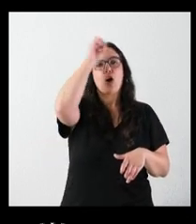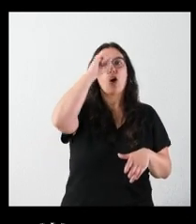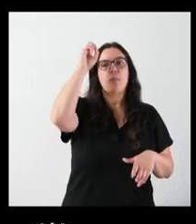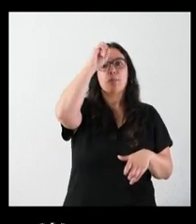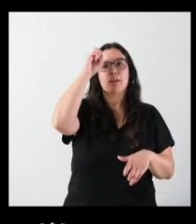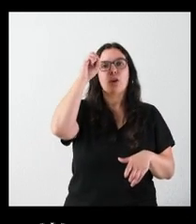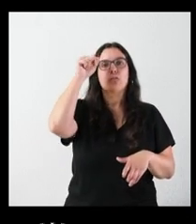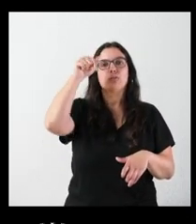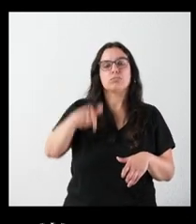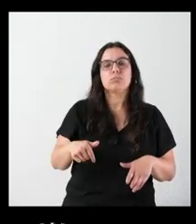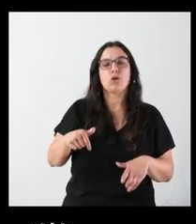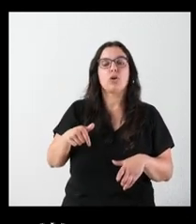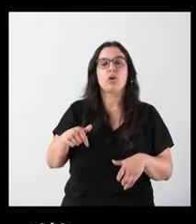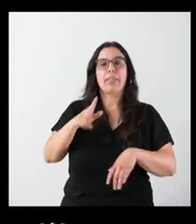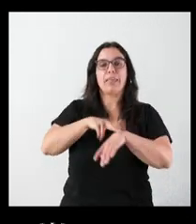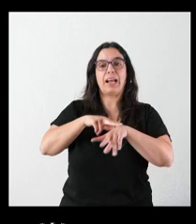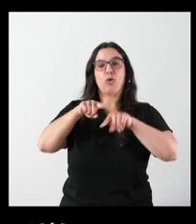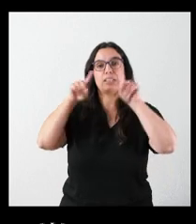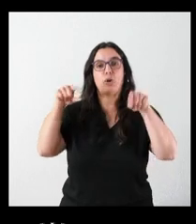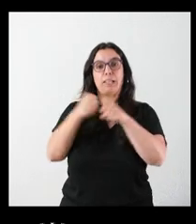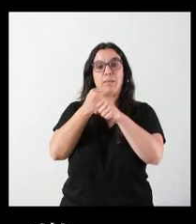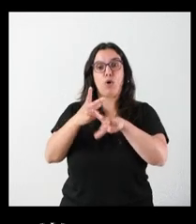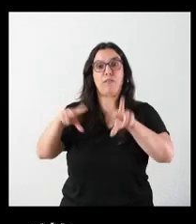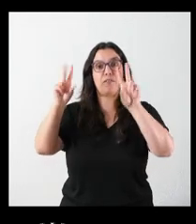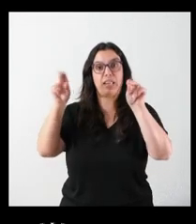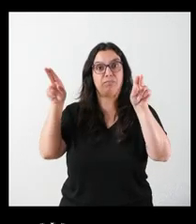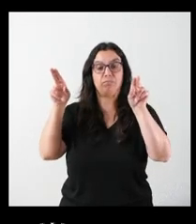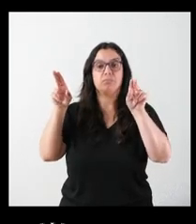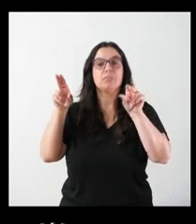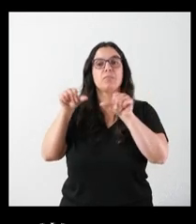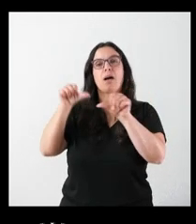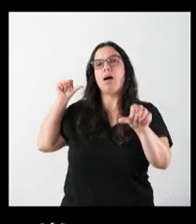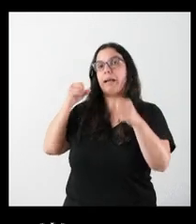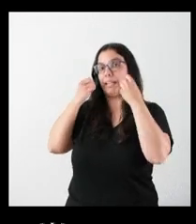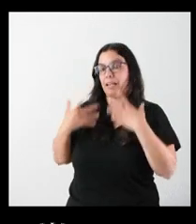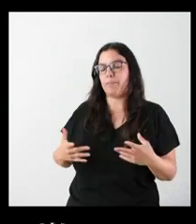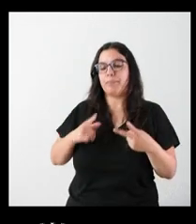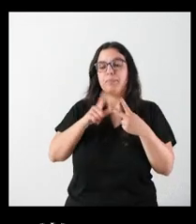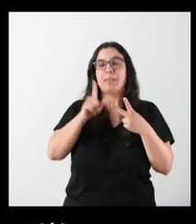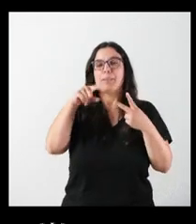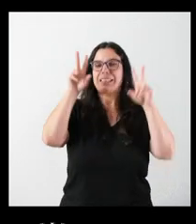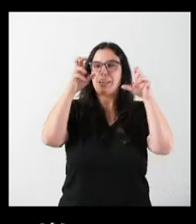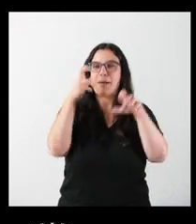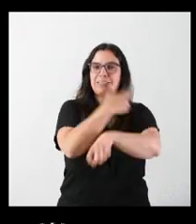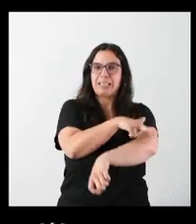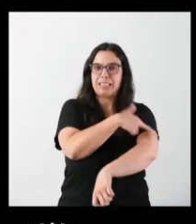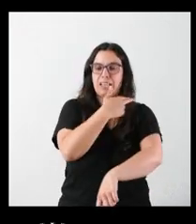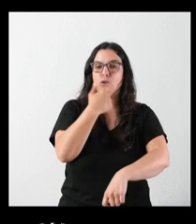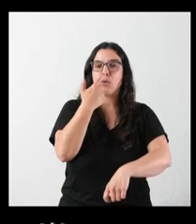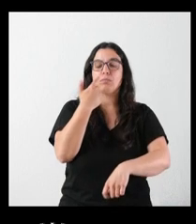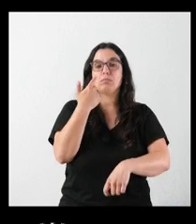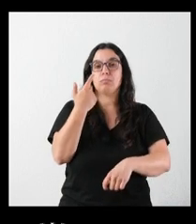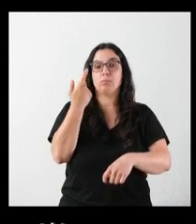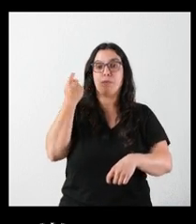finaliza hoy como delegado en Segovia. Y, por otro lado, en clave sanitaria sobre la marcha de profesionales de